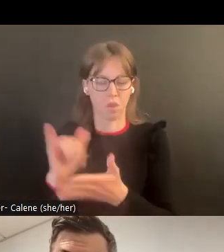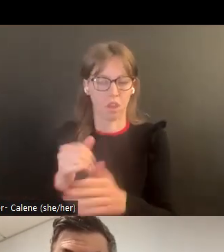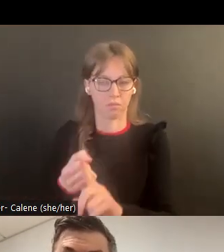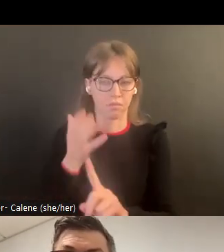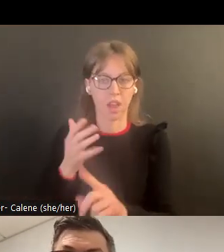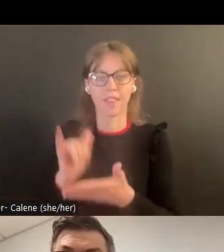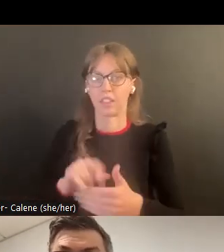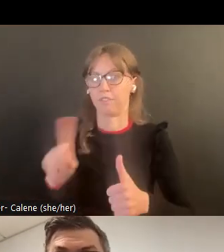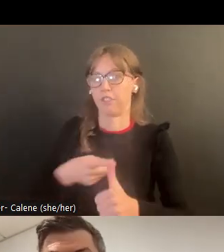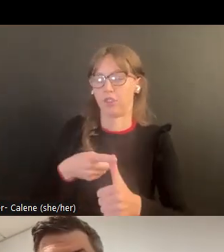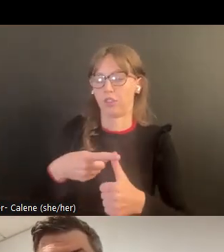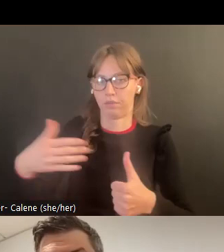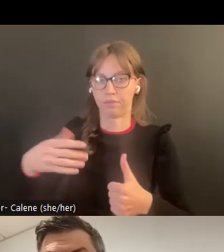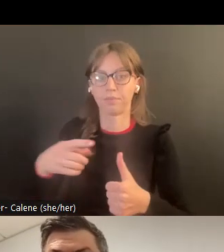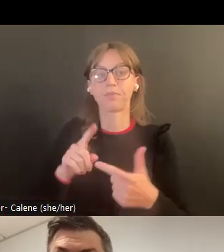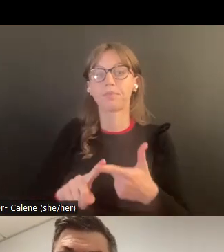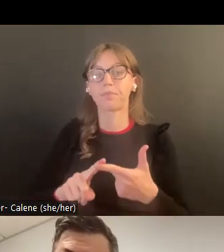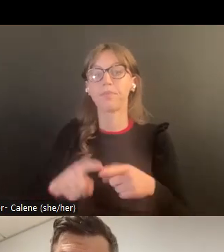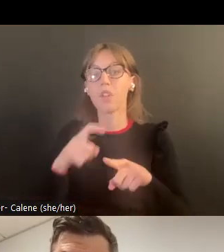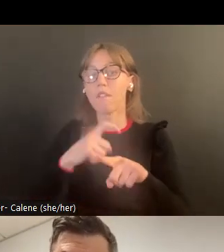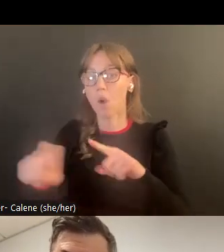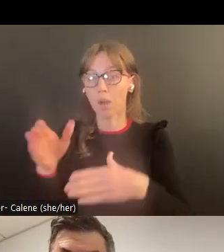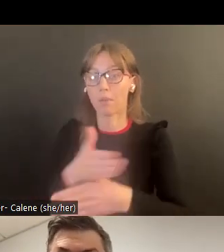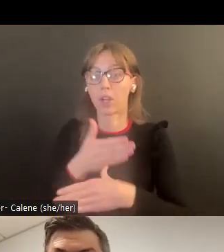letalidad. Es el primer ramo.